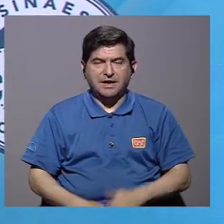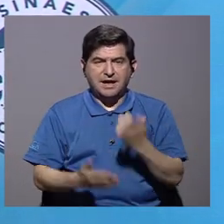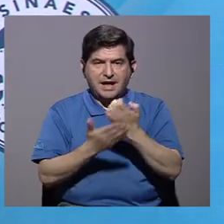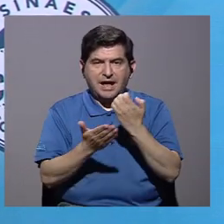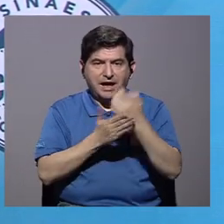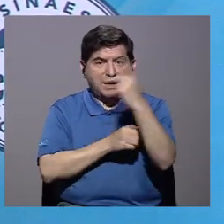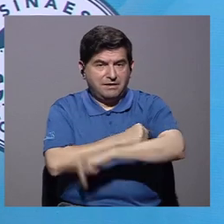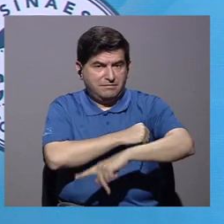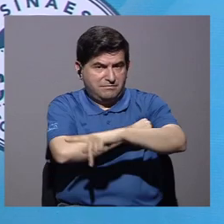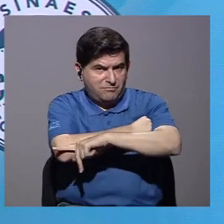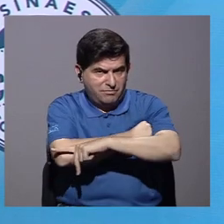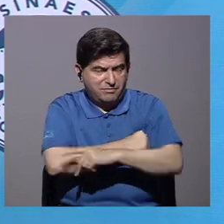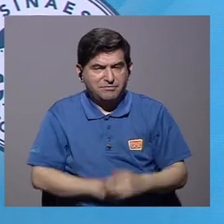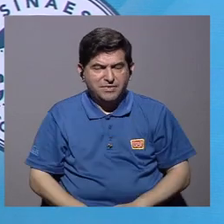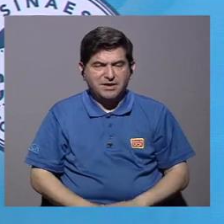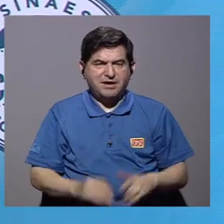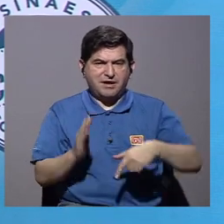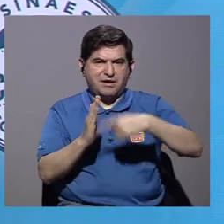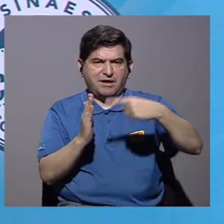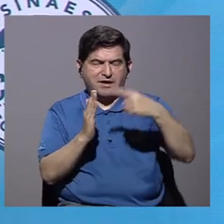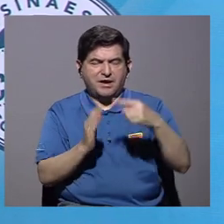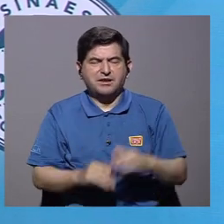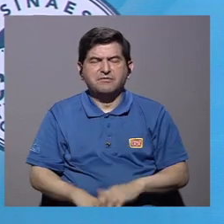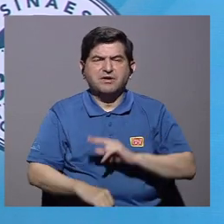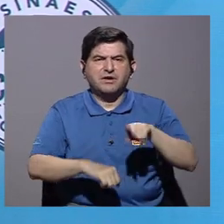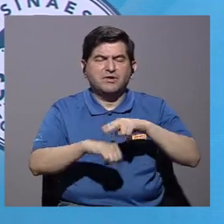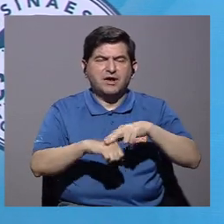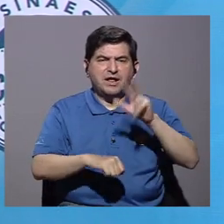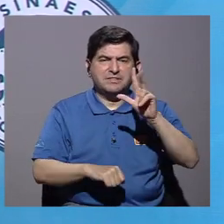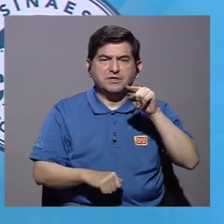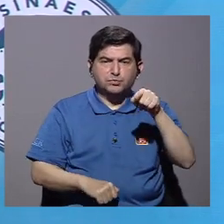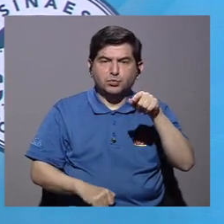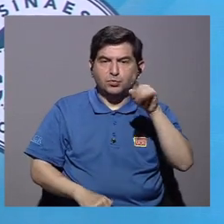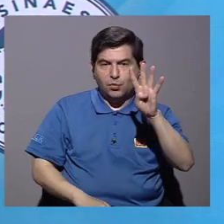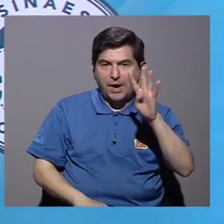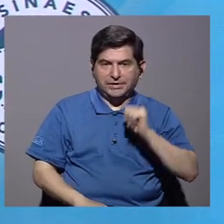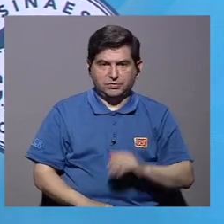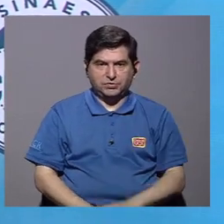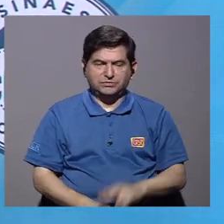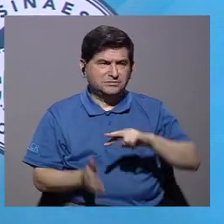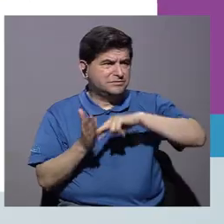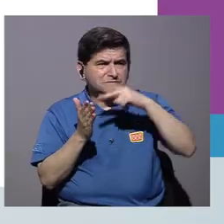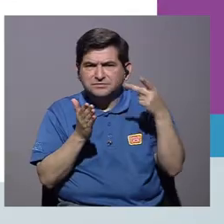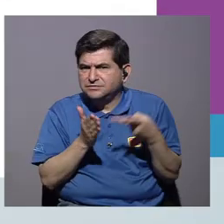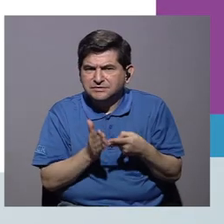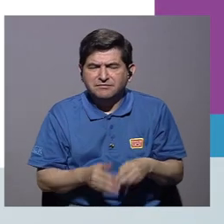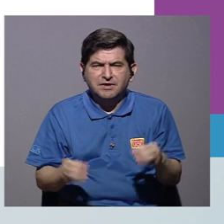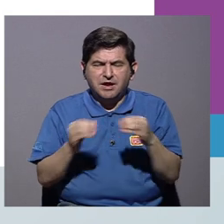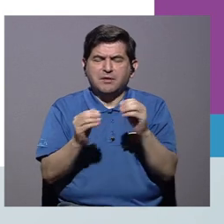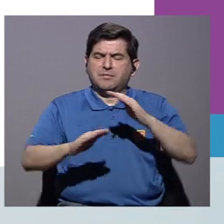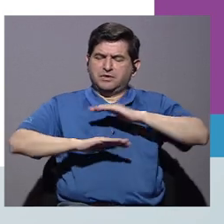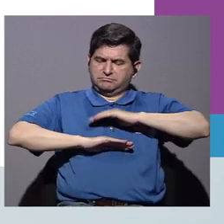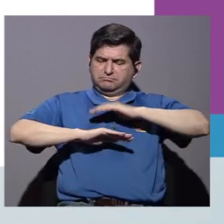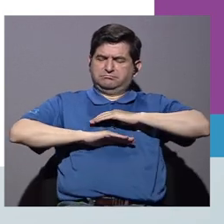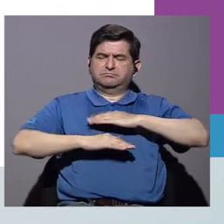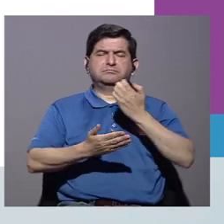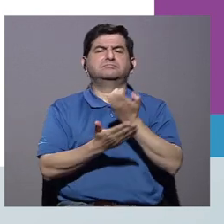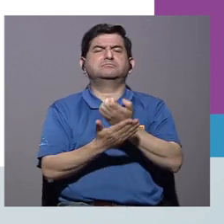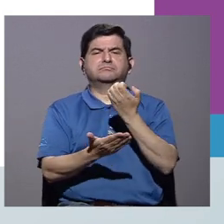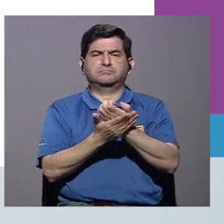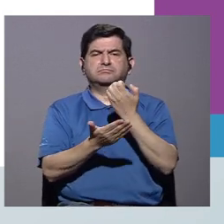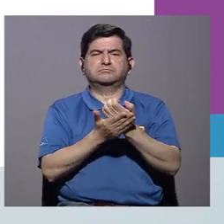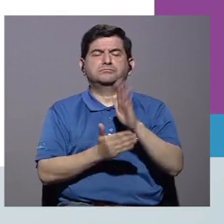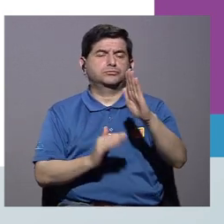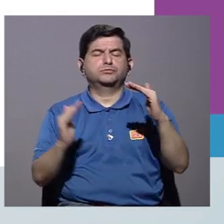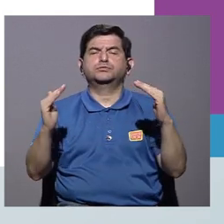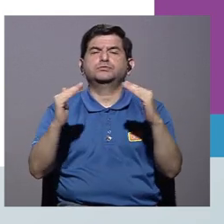a la economía del país le brindan una calificación en promedio de 3.4. Esto quiere decir que están más satisfechas con la